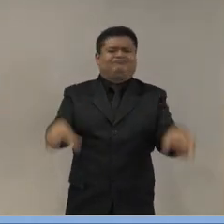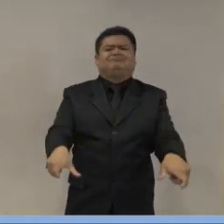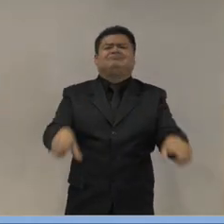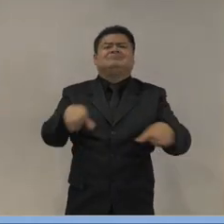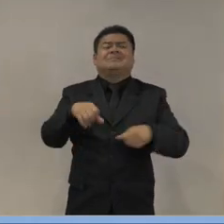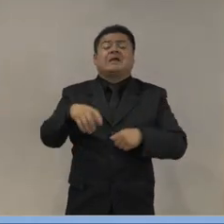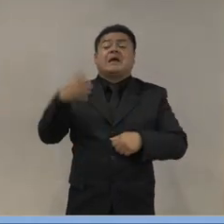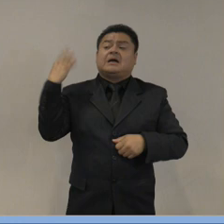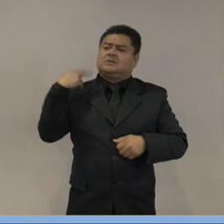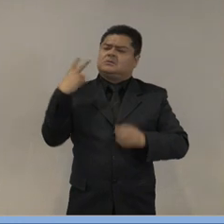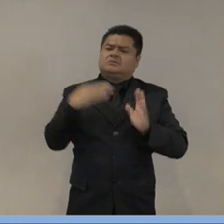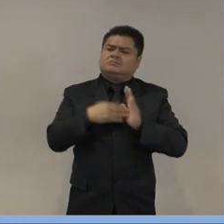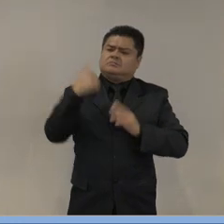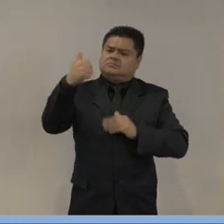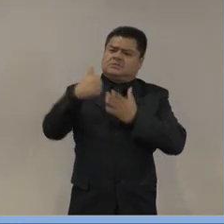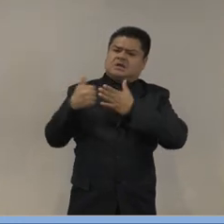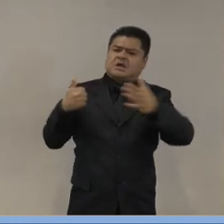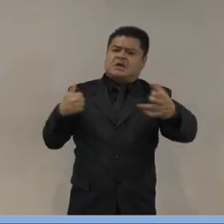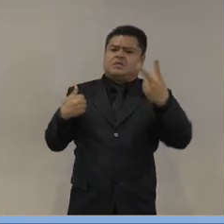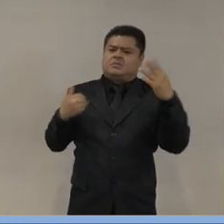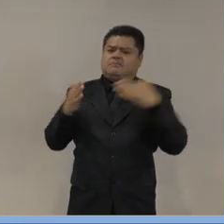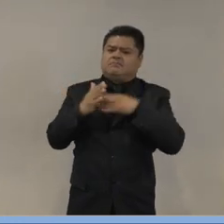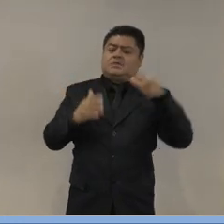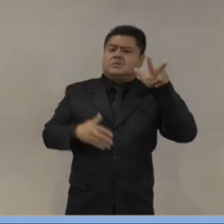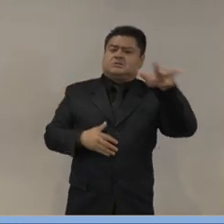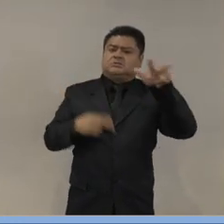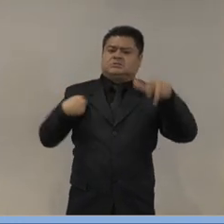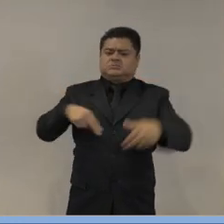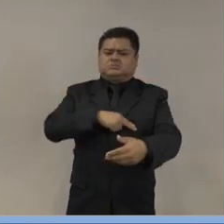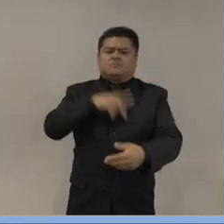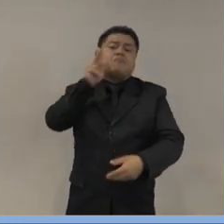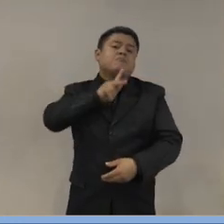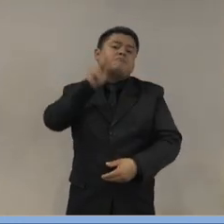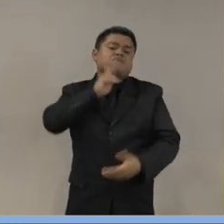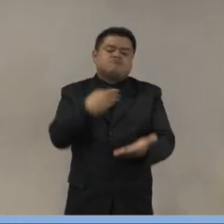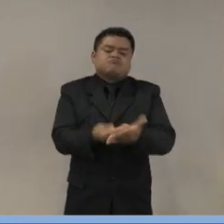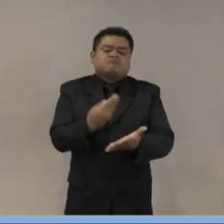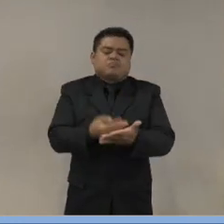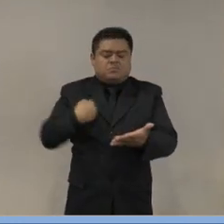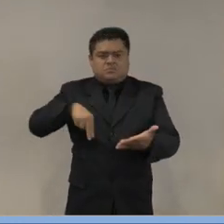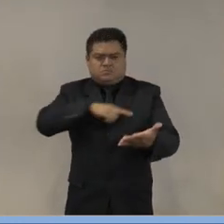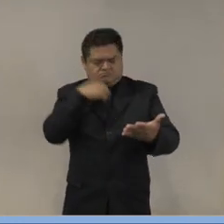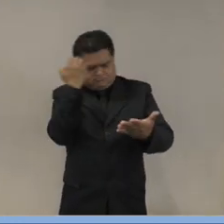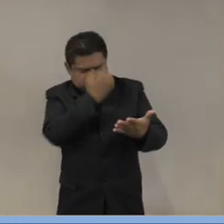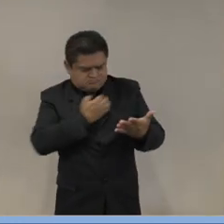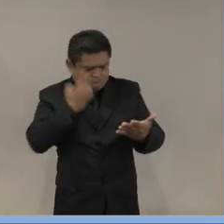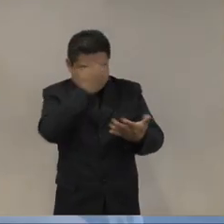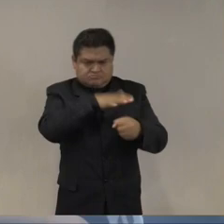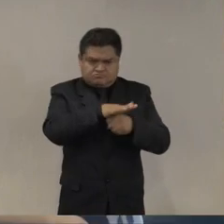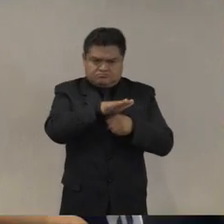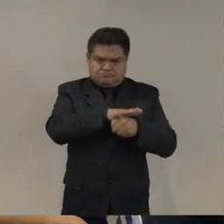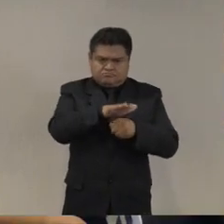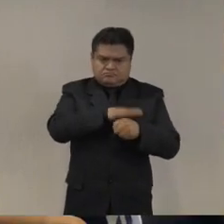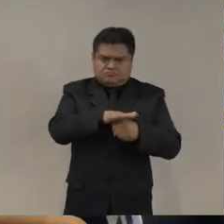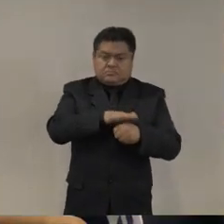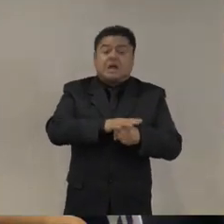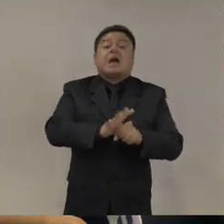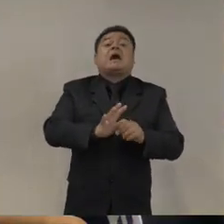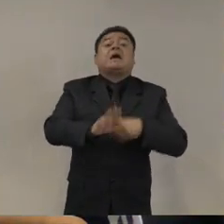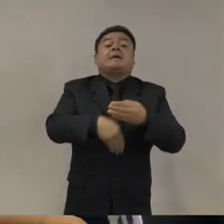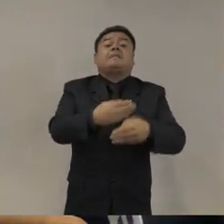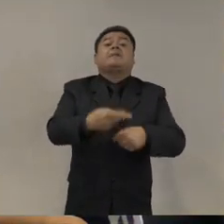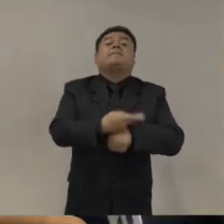a 2018, que es el tema de esta mesa, nuevamente lo que remite es a víctimas.